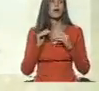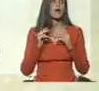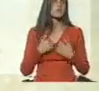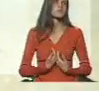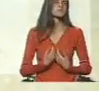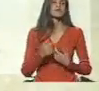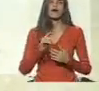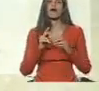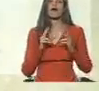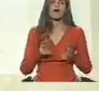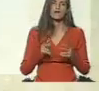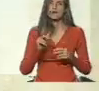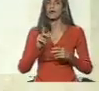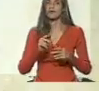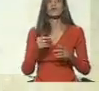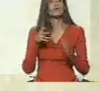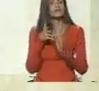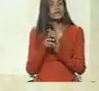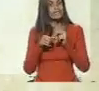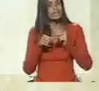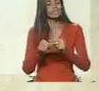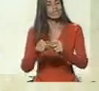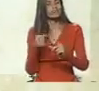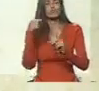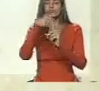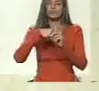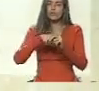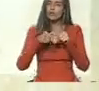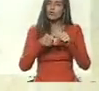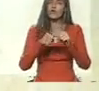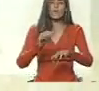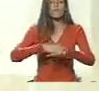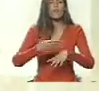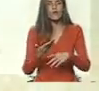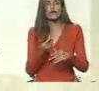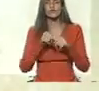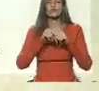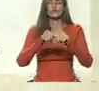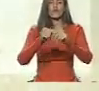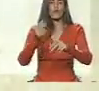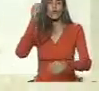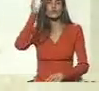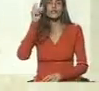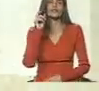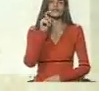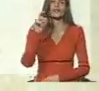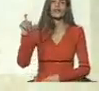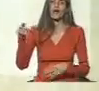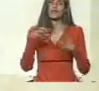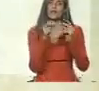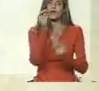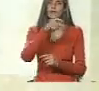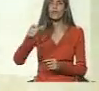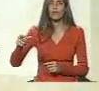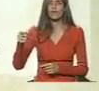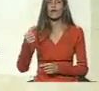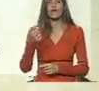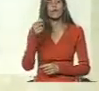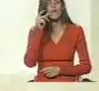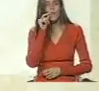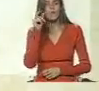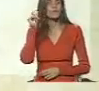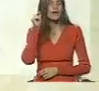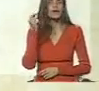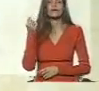por qué tenemos que seguir adelante, el por qué tenemos que seguir concientizando a nuestro pueblo, a nuestras